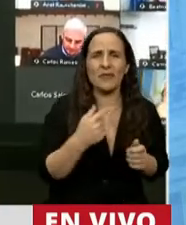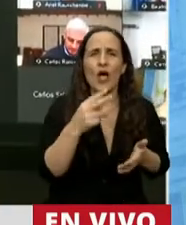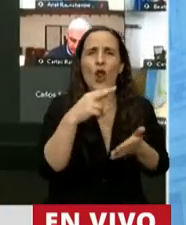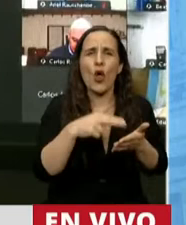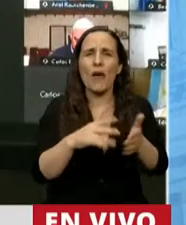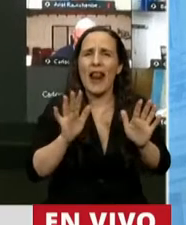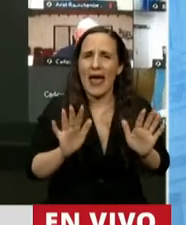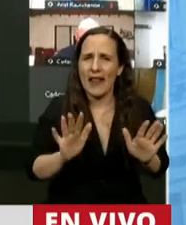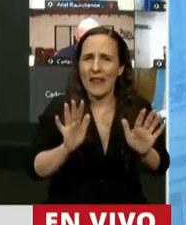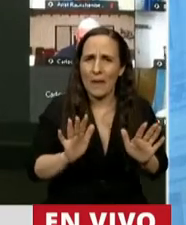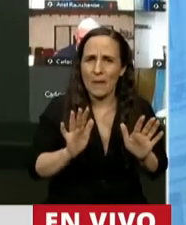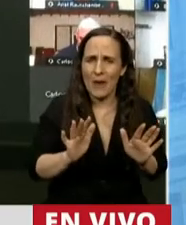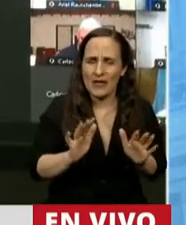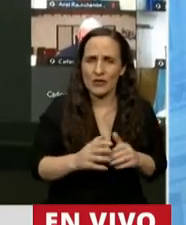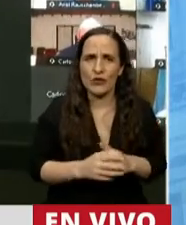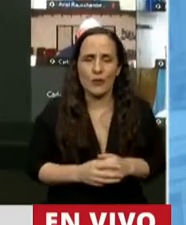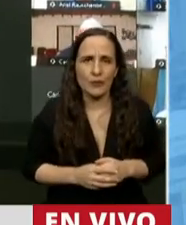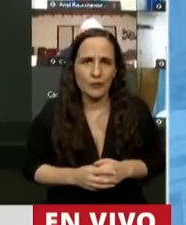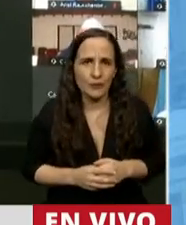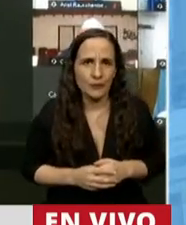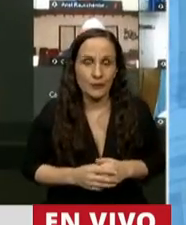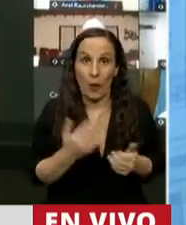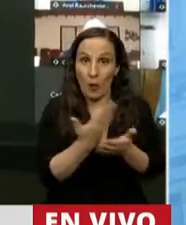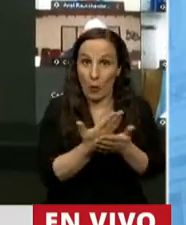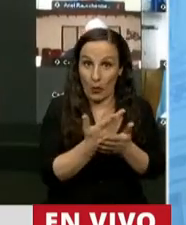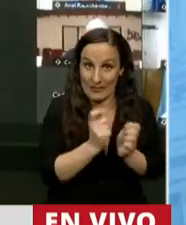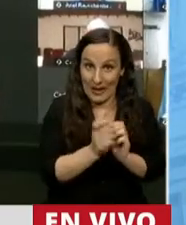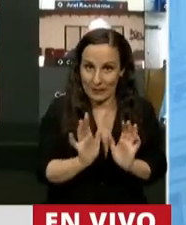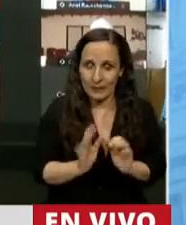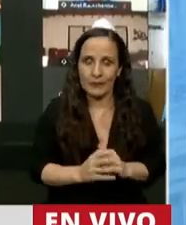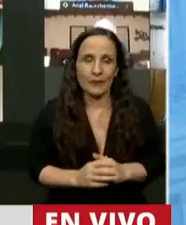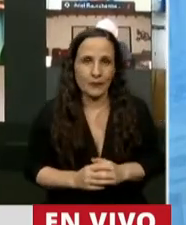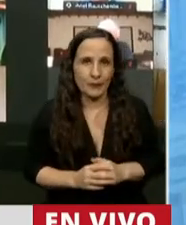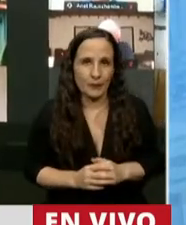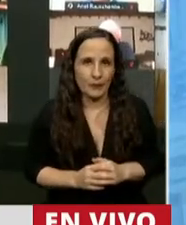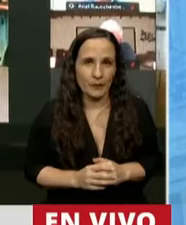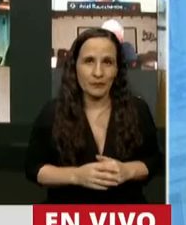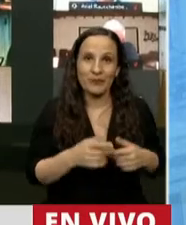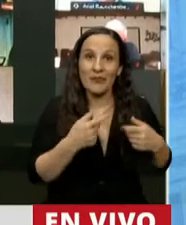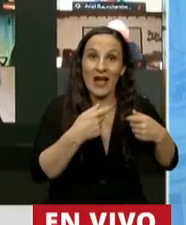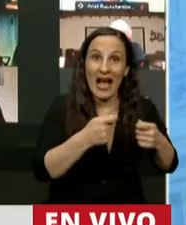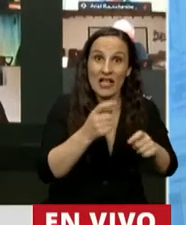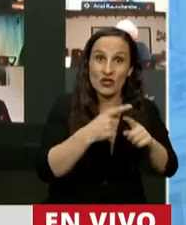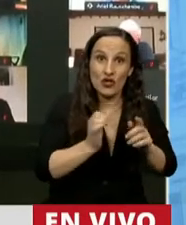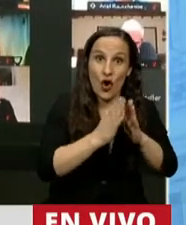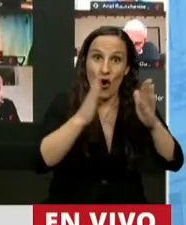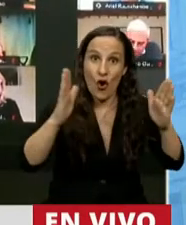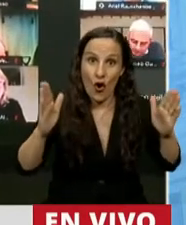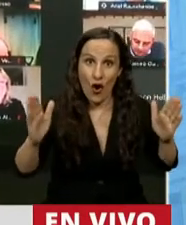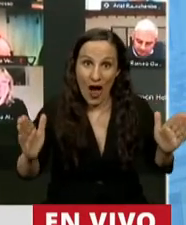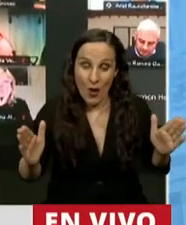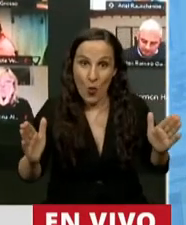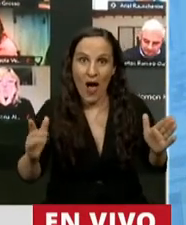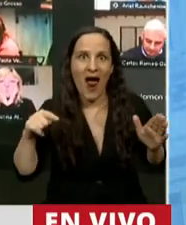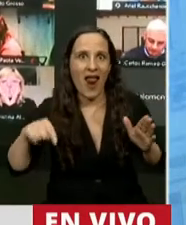despacio, dice, la propuesta es la siguiente, el gasto anual que demande la